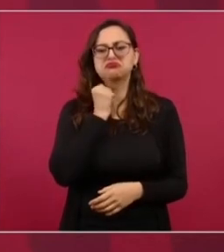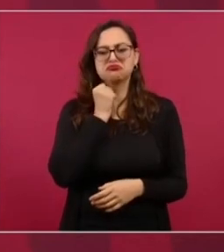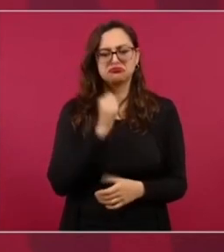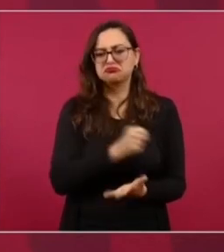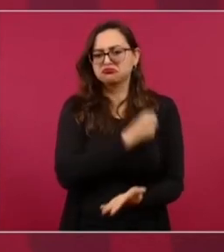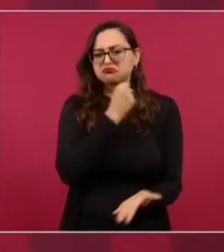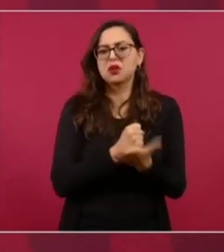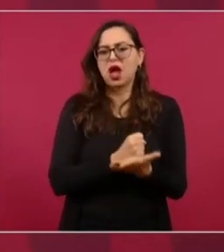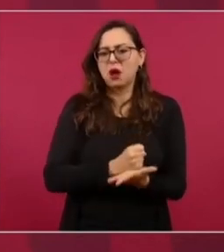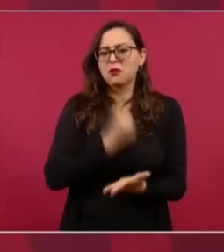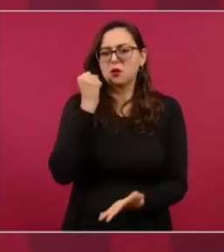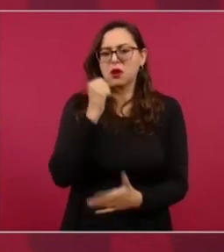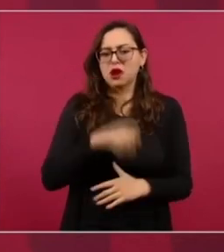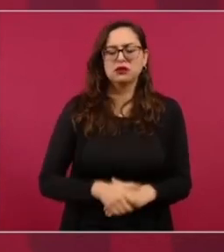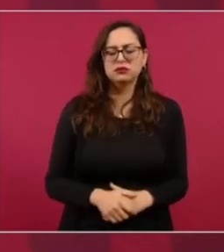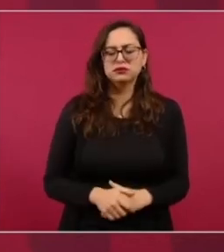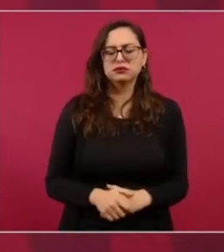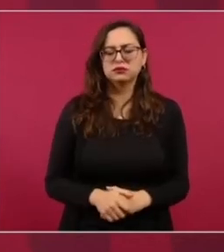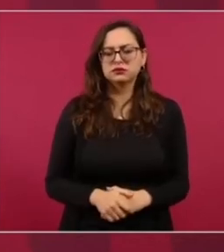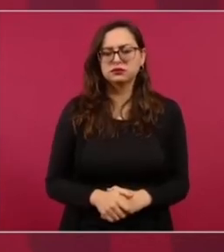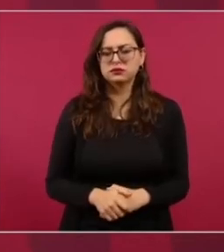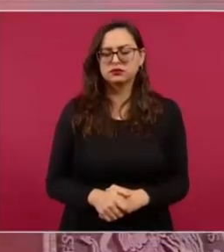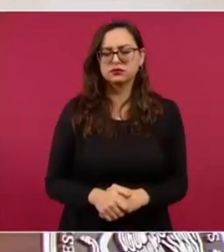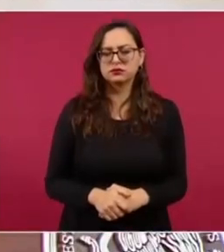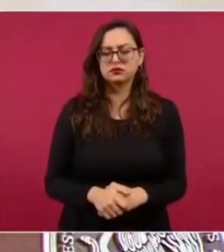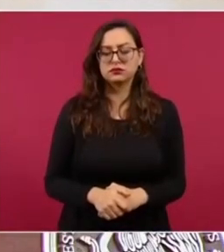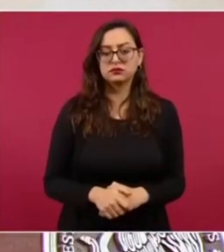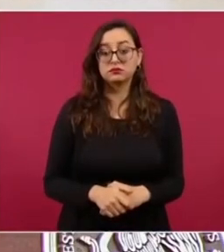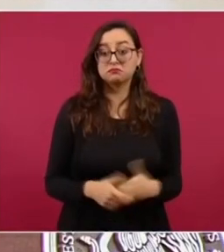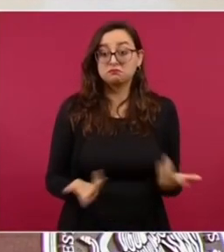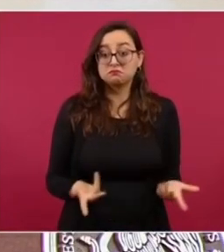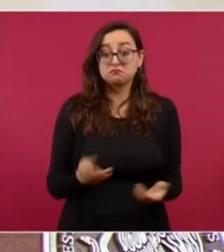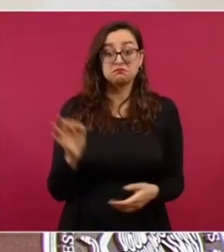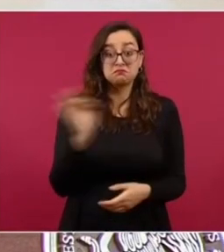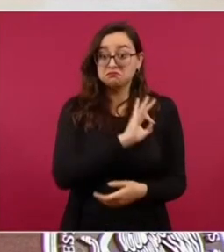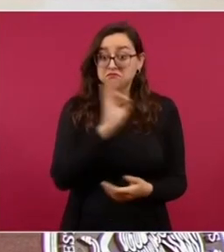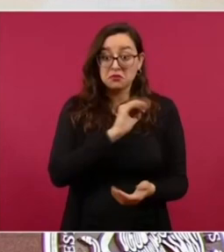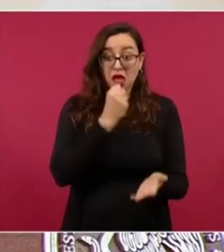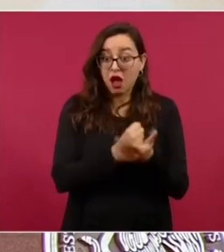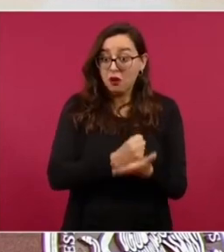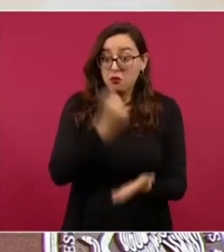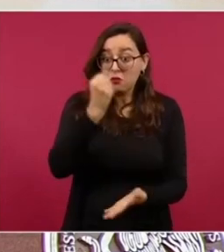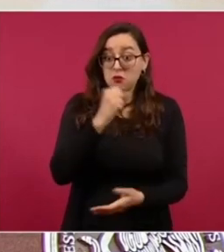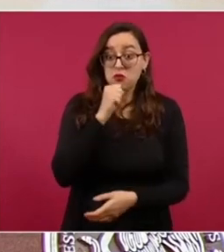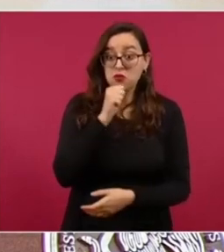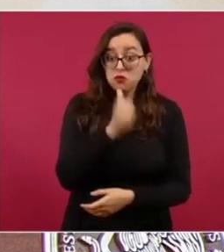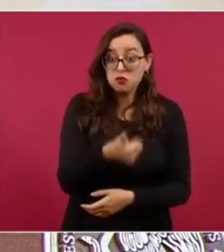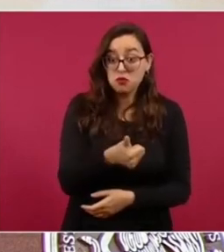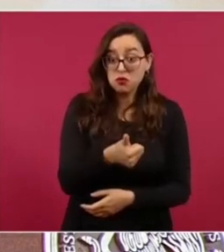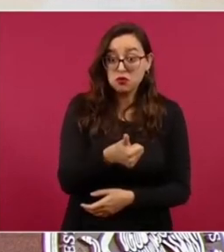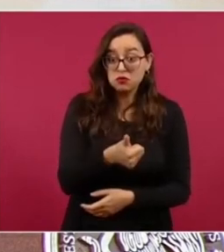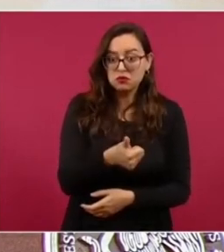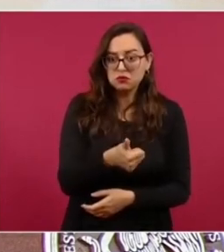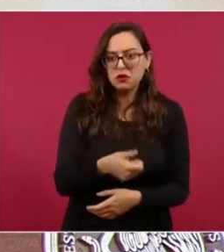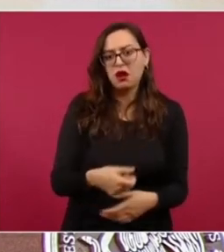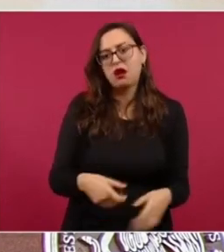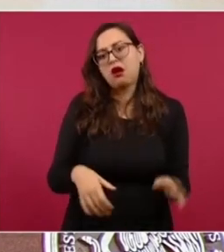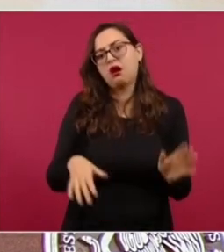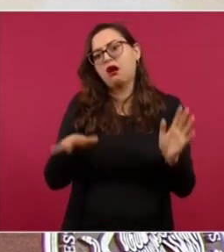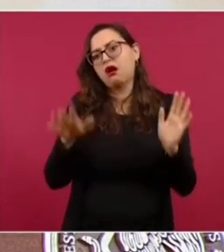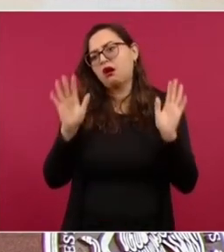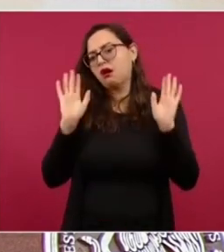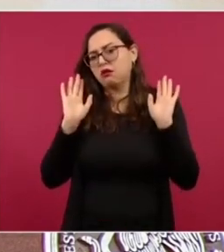reforma electoral y si no se aprueba pues cada quien